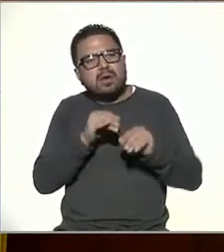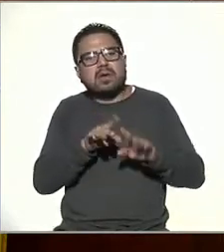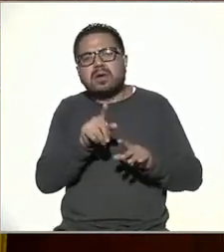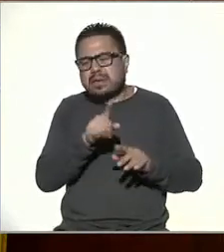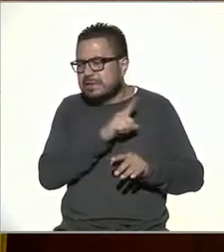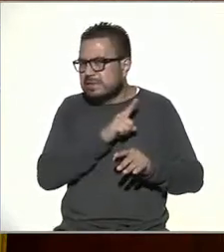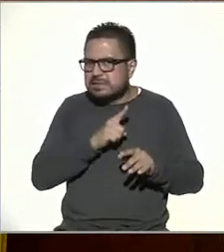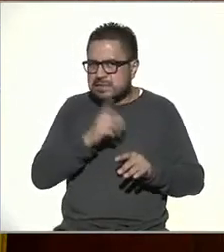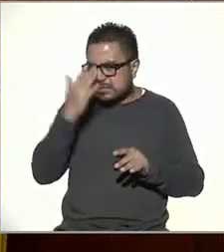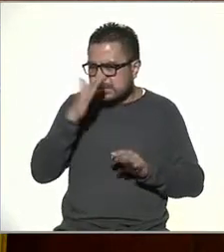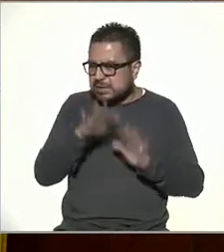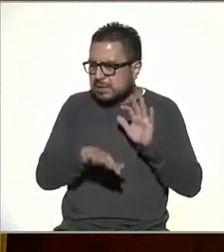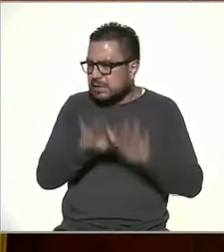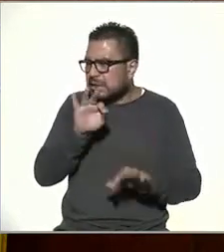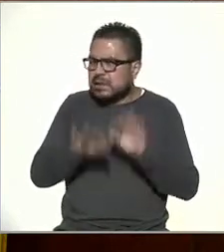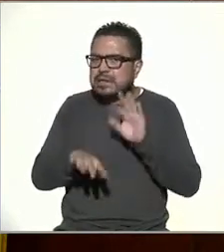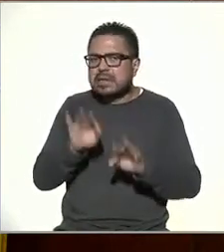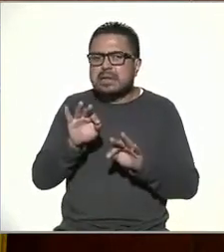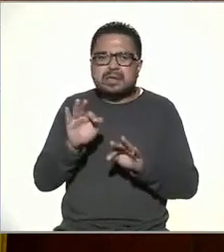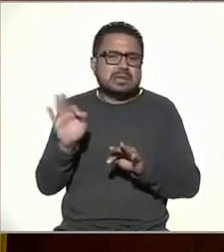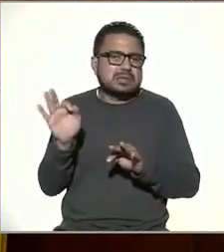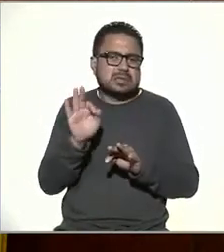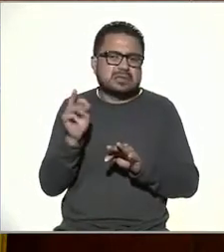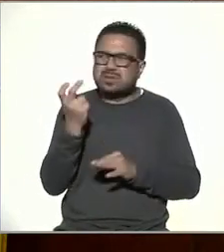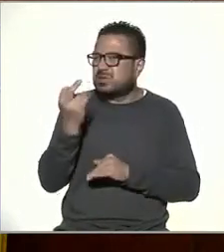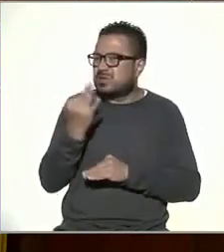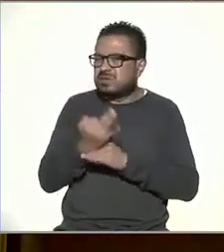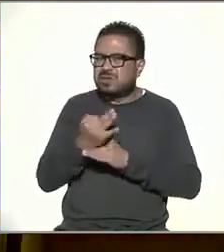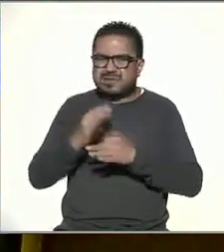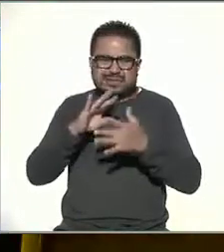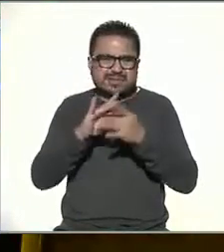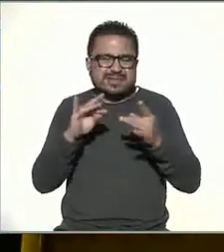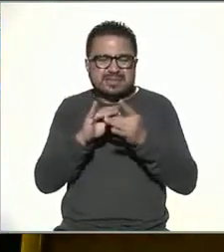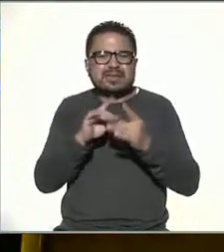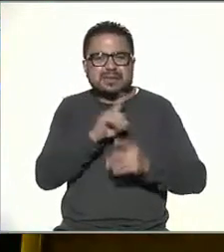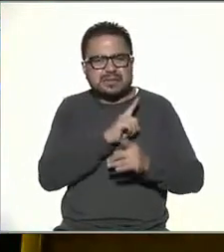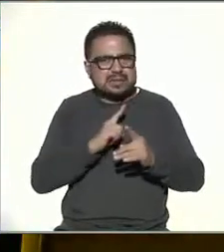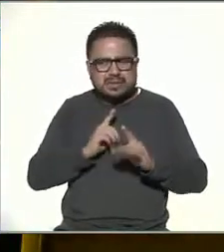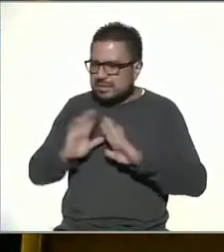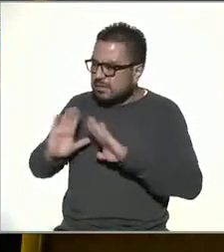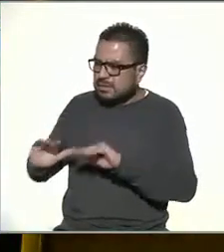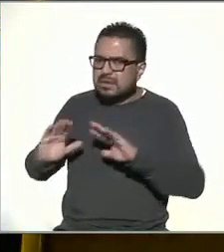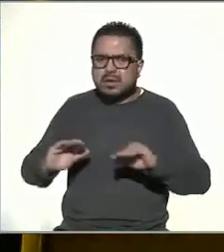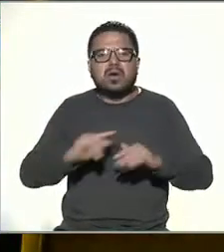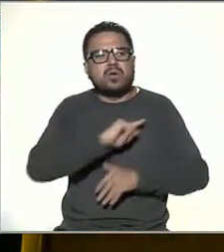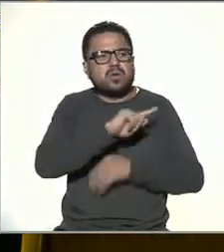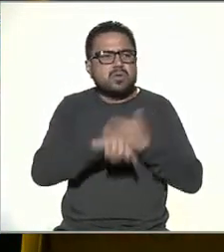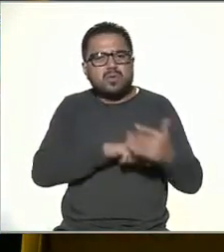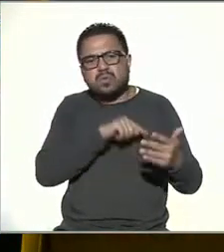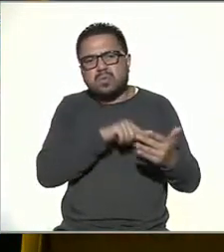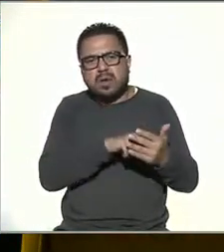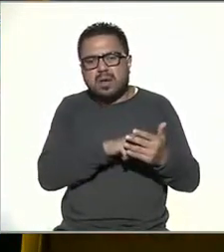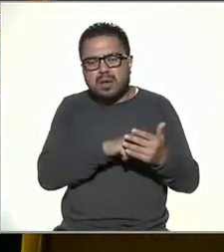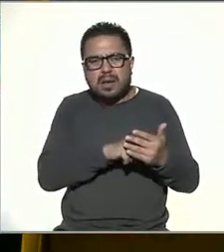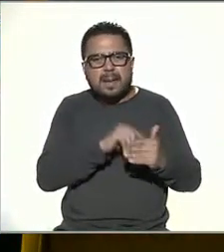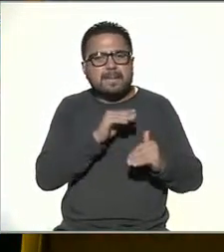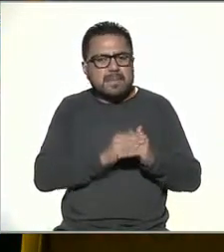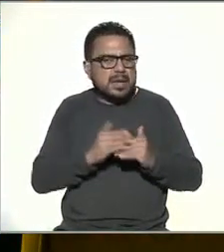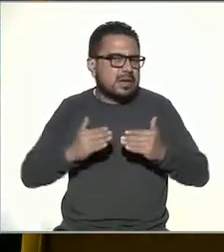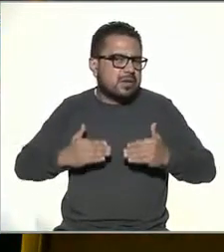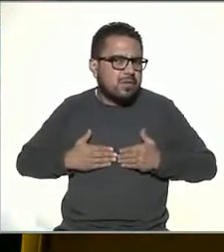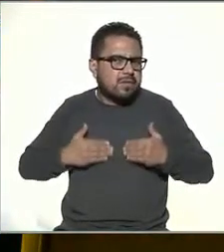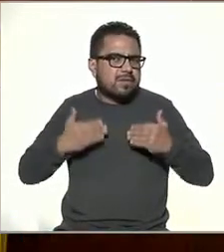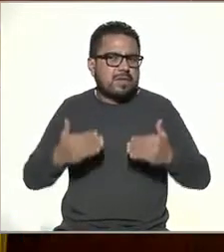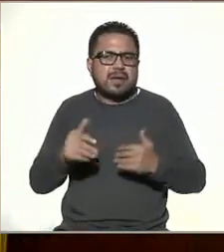vemos y dónde buscamos a lo mejor aquí entraría justo lo que comentan de que hay que enseñar los lugares que son confiables